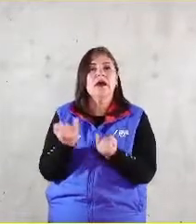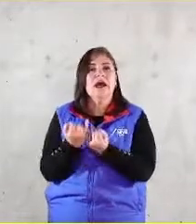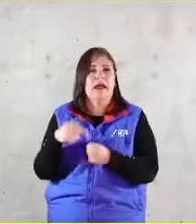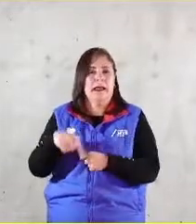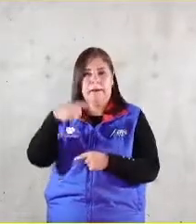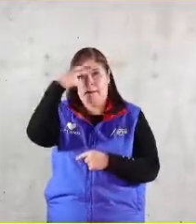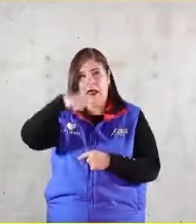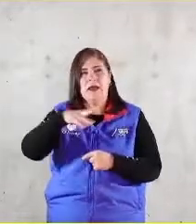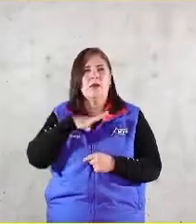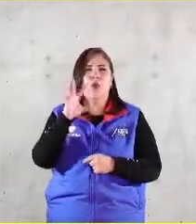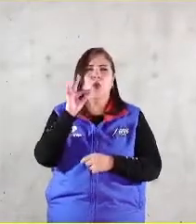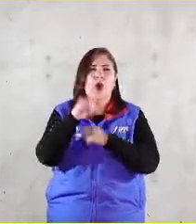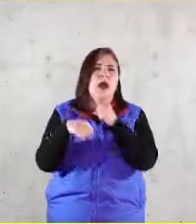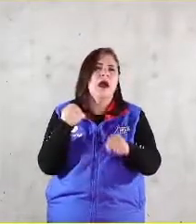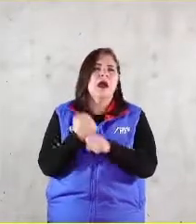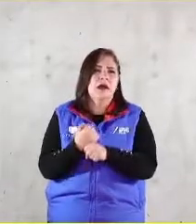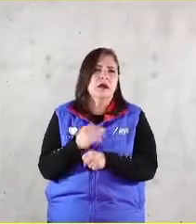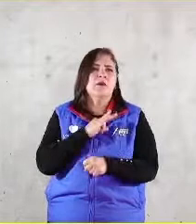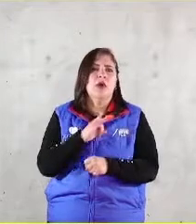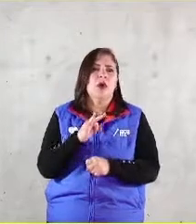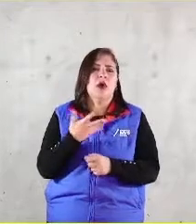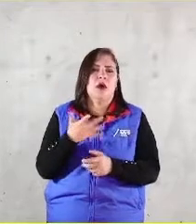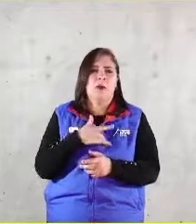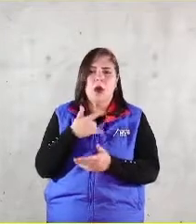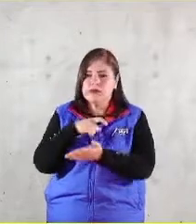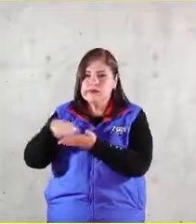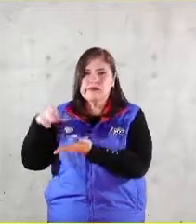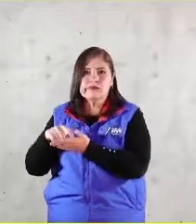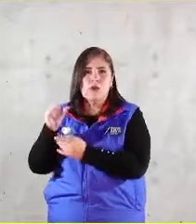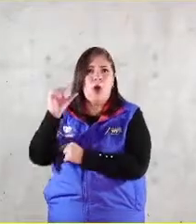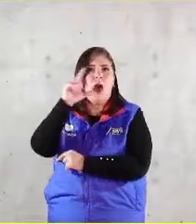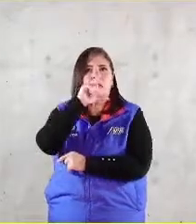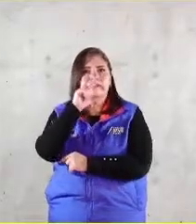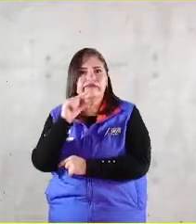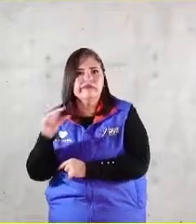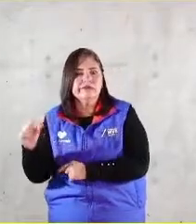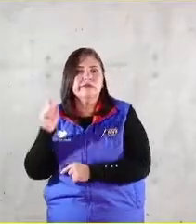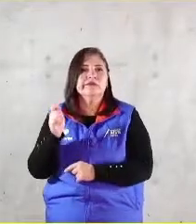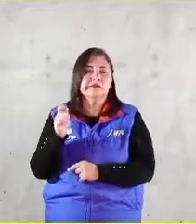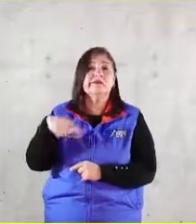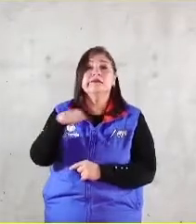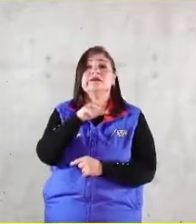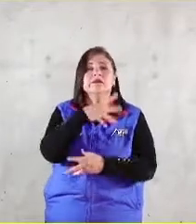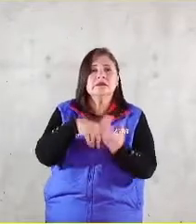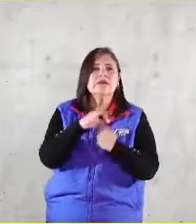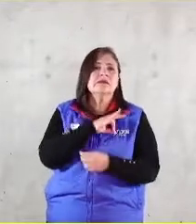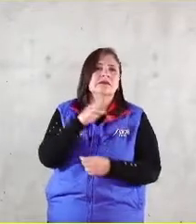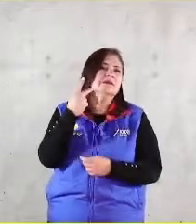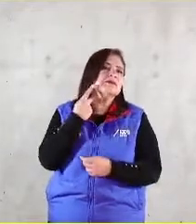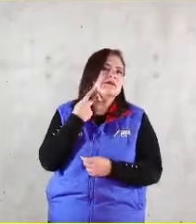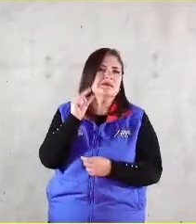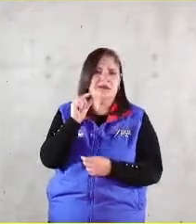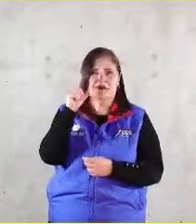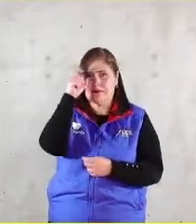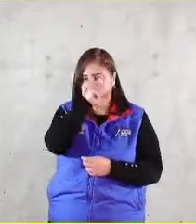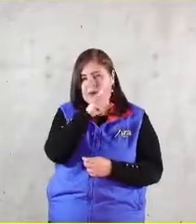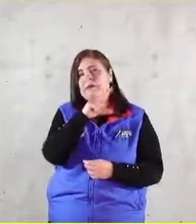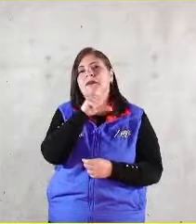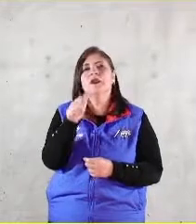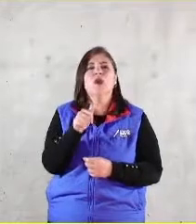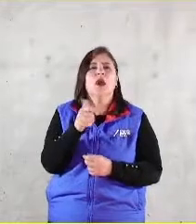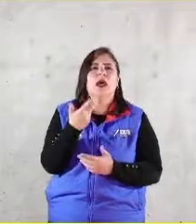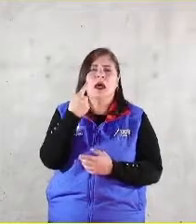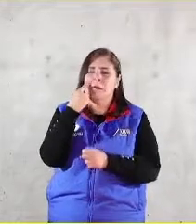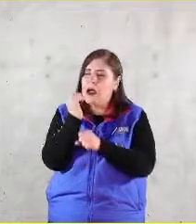con un poder adquisitivo a la baja. Esto tiene repercusiones políticas, evidentemente. Con los últimos